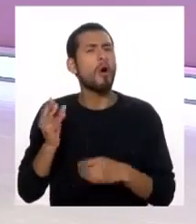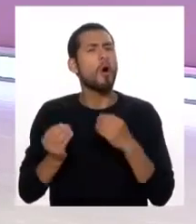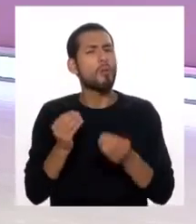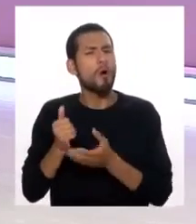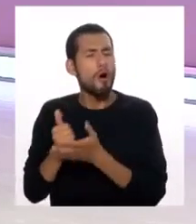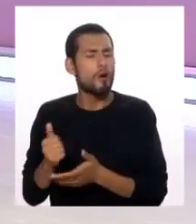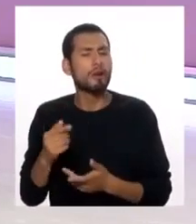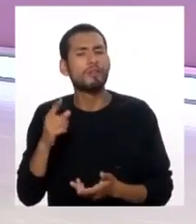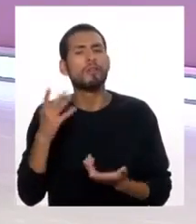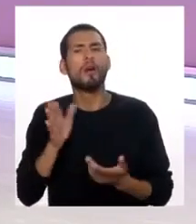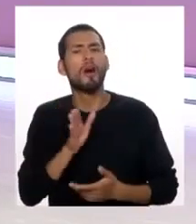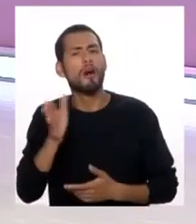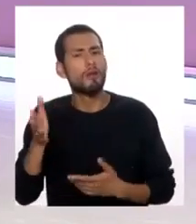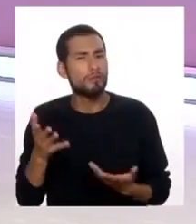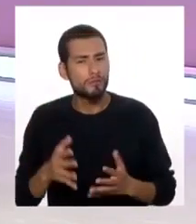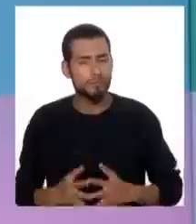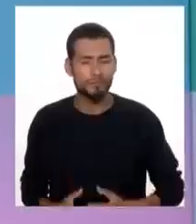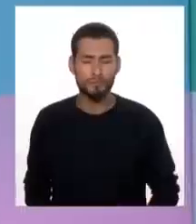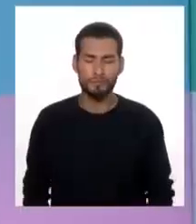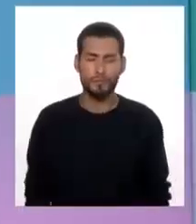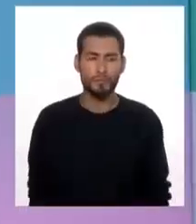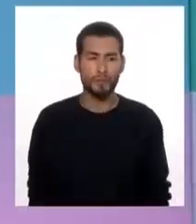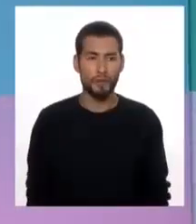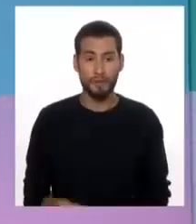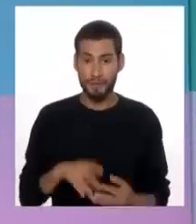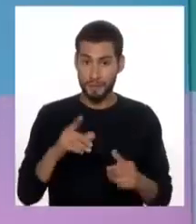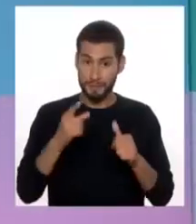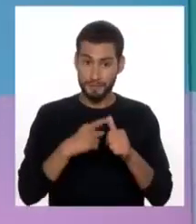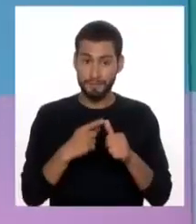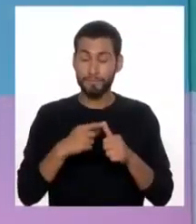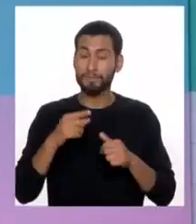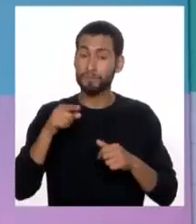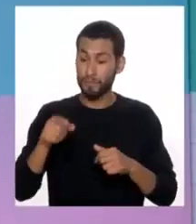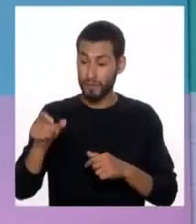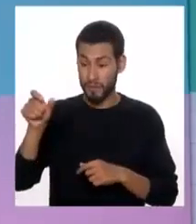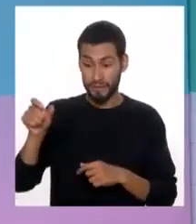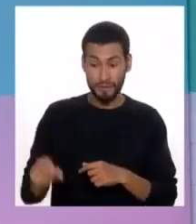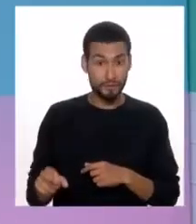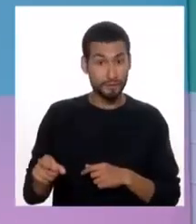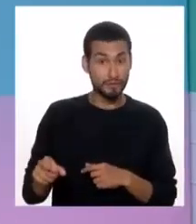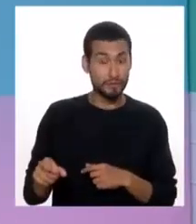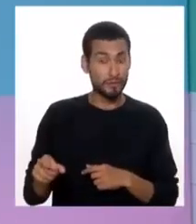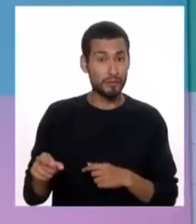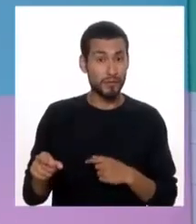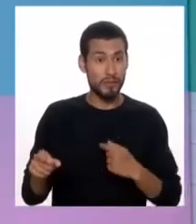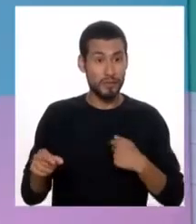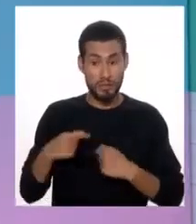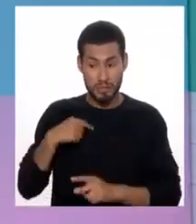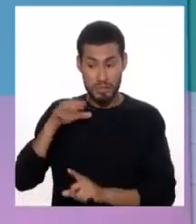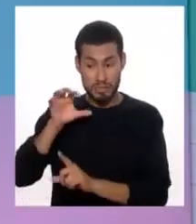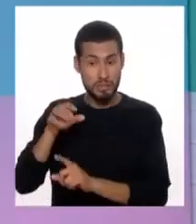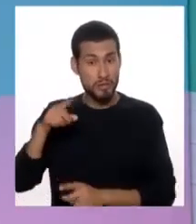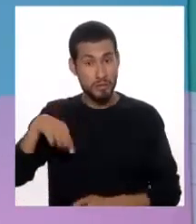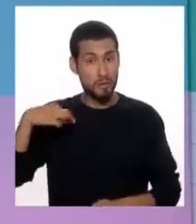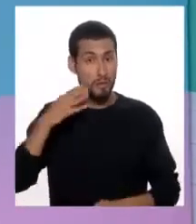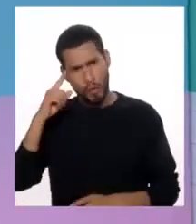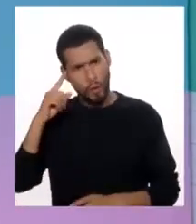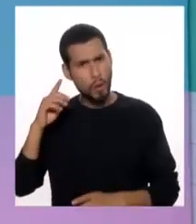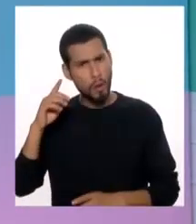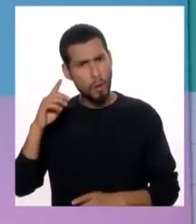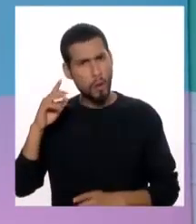ir, doctor Vargas? Sí, primero hay que transmitirle al adolescente, en este caso los padres, la